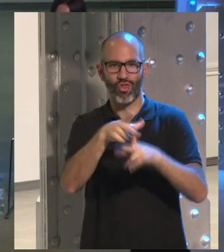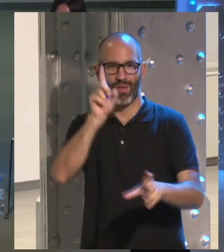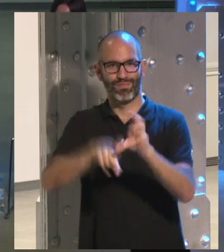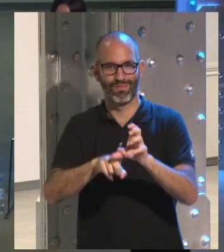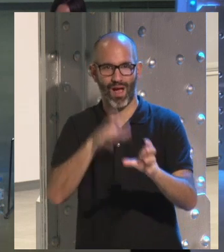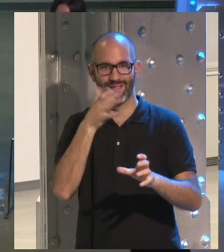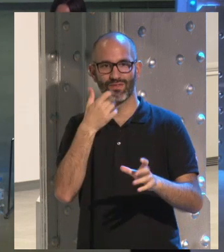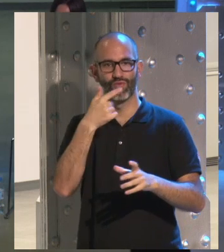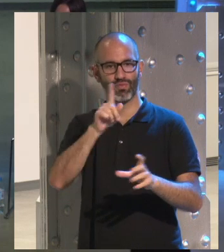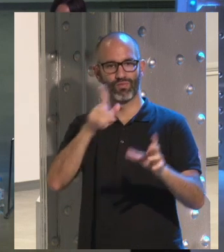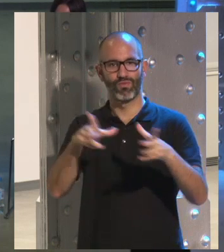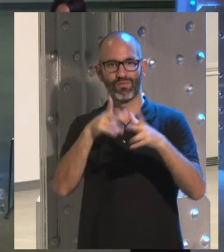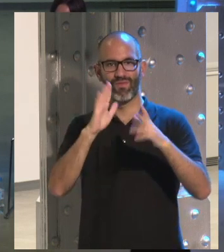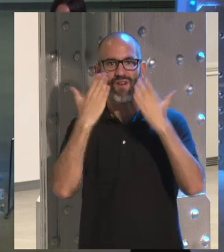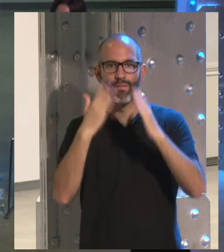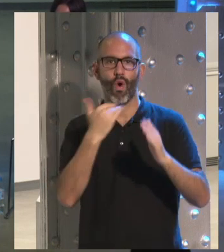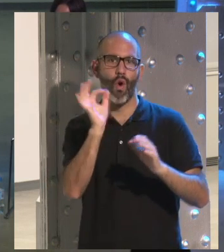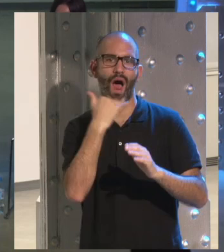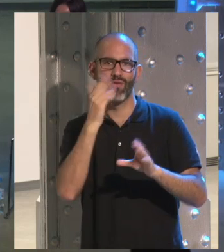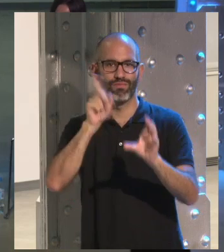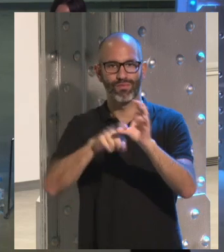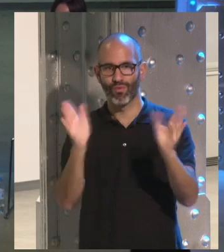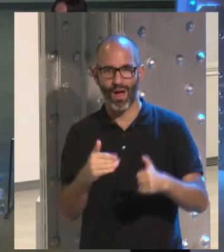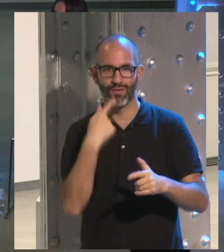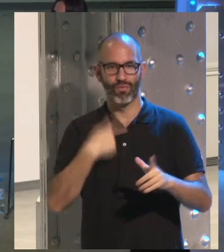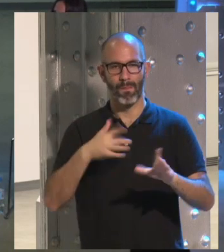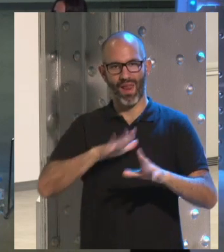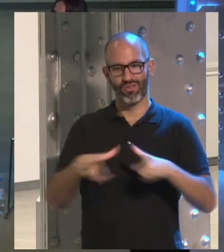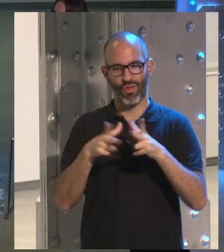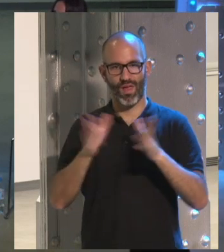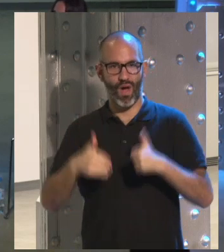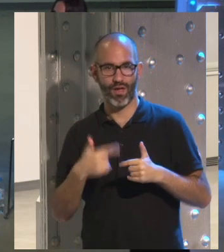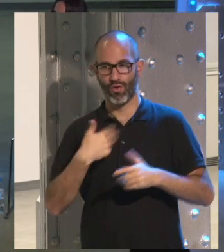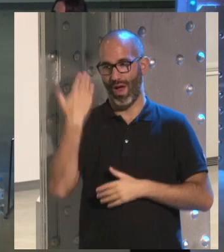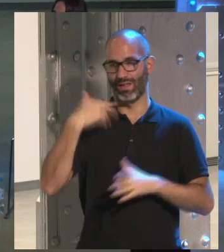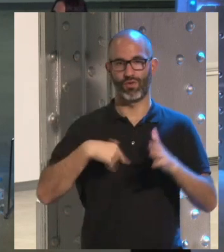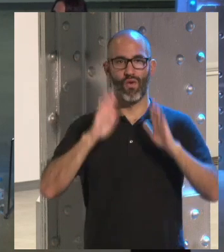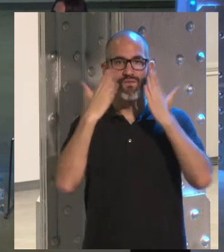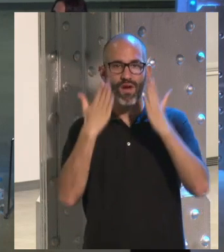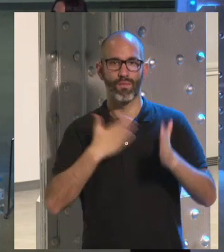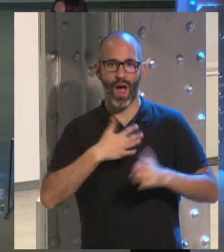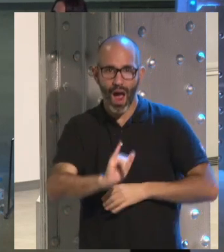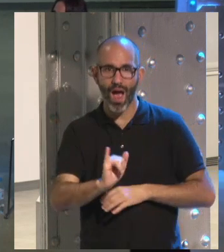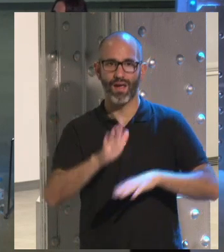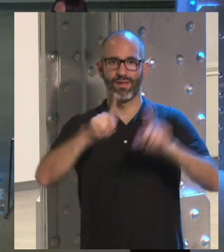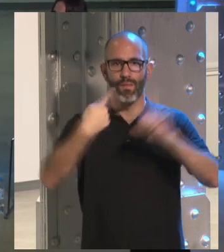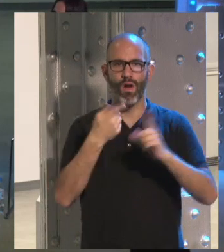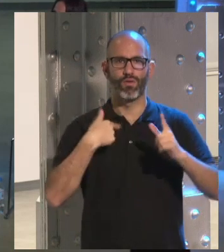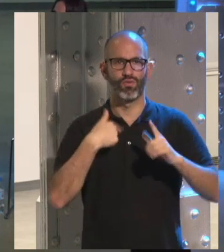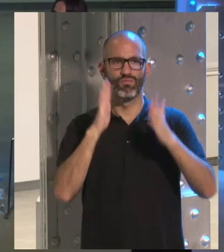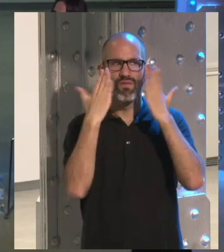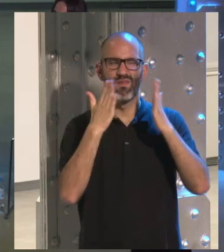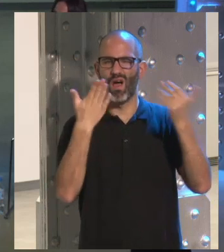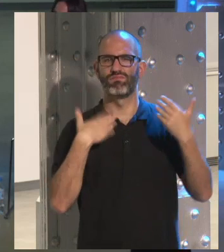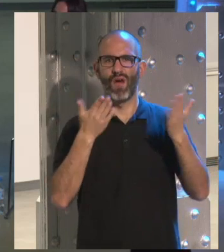si no estás, desapareces. Yo tuve Facebook en su momento, me aburría que me mataba, yo soy la típica early adopter, me apunto, veo si